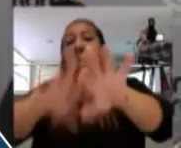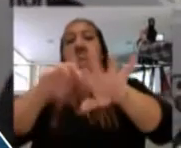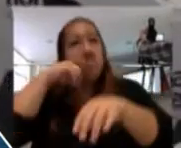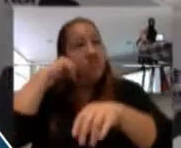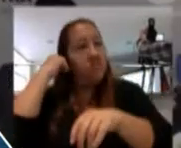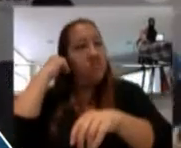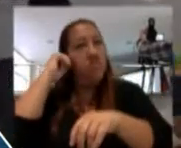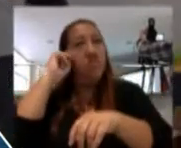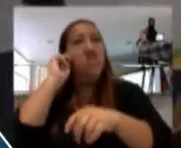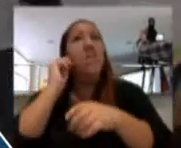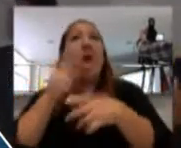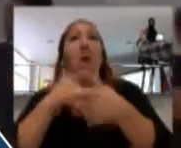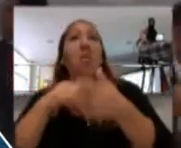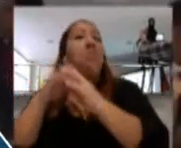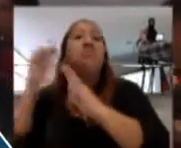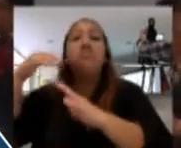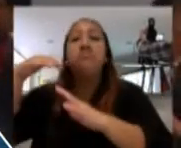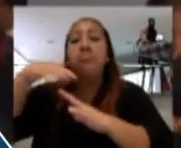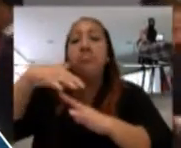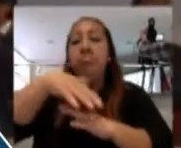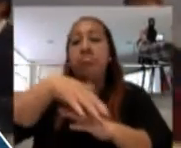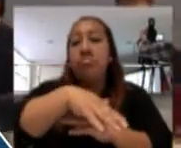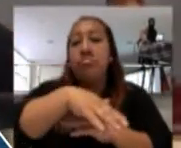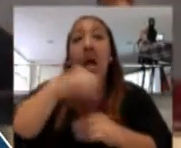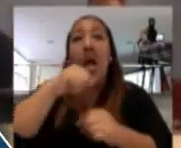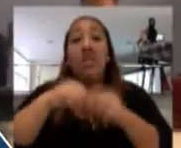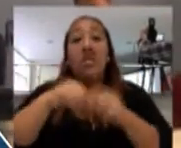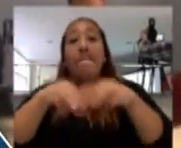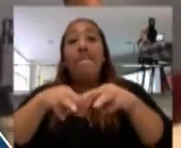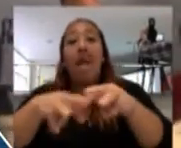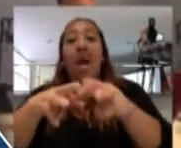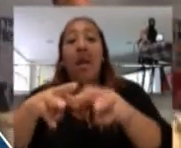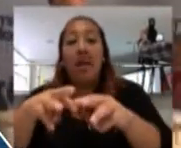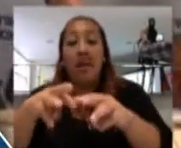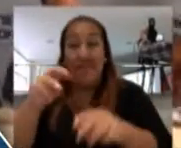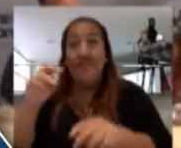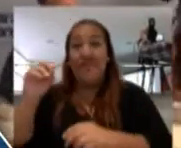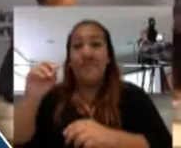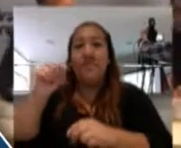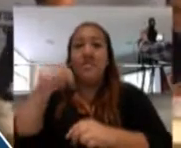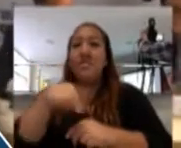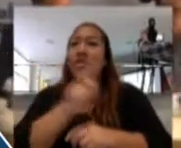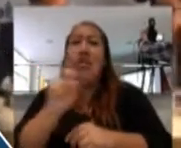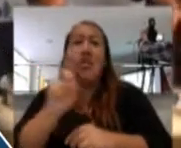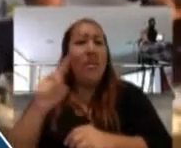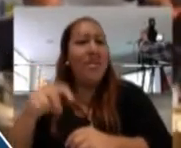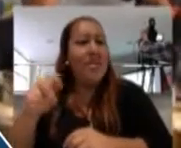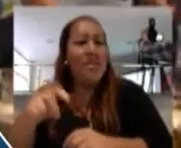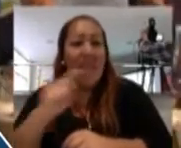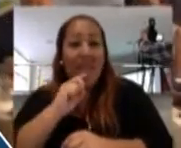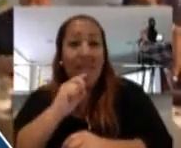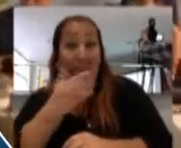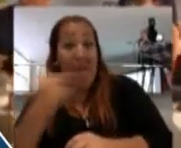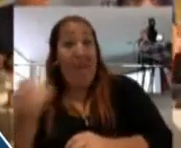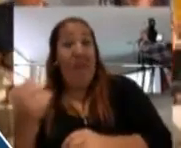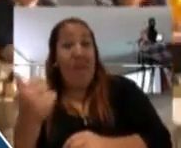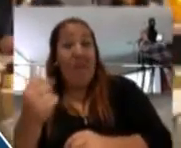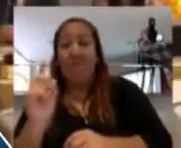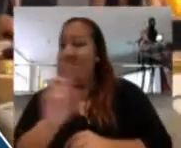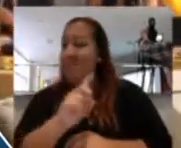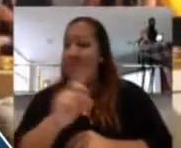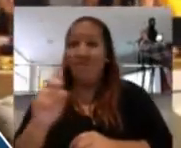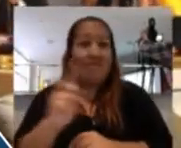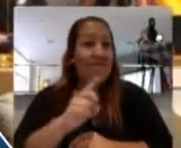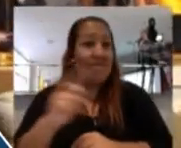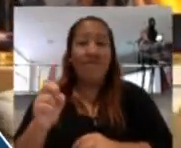Terminan las aguas en las costas o en el mar. Y eso no es necesariamente lo mejor. Fíjense, aquí